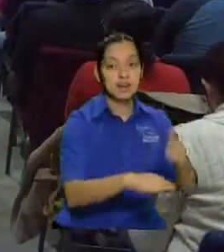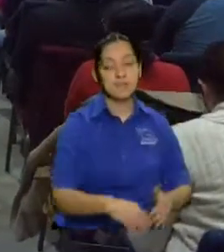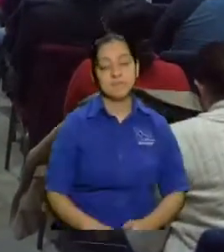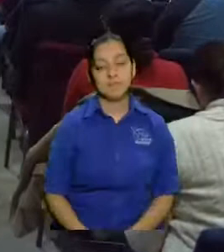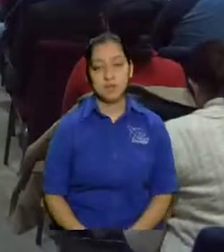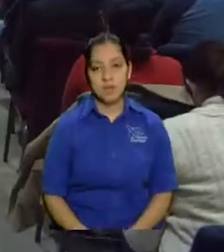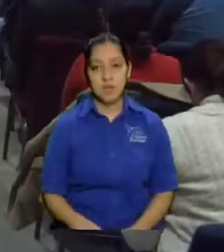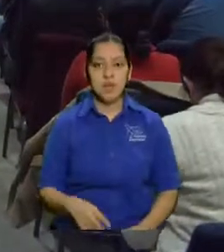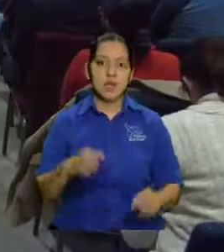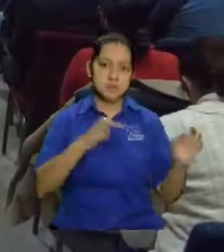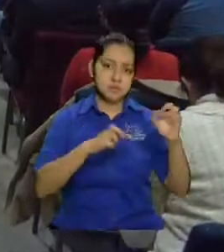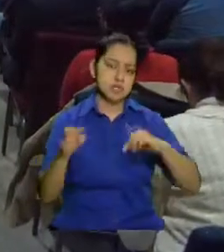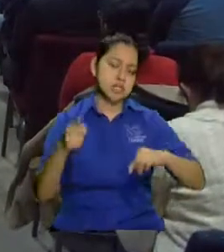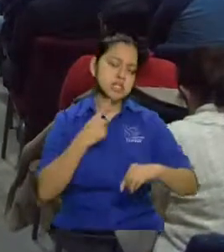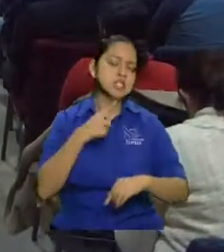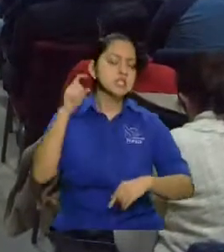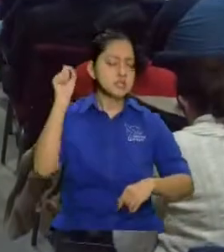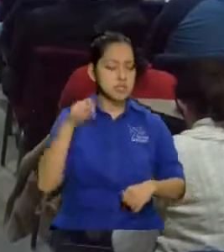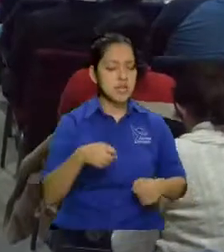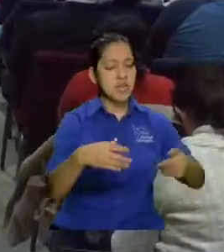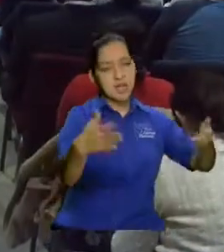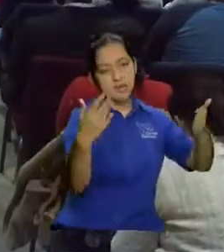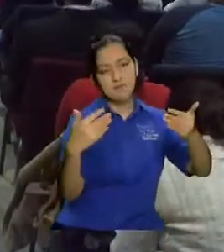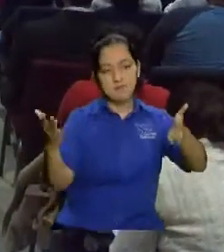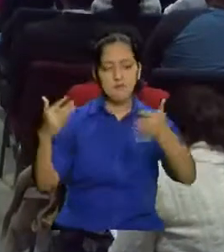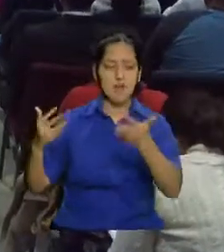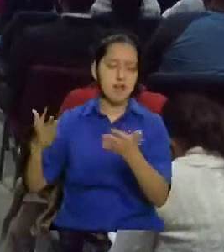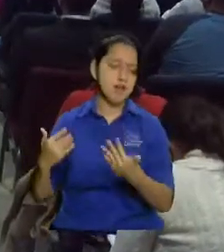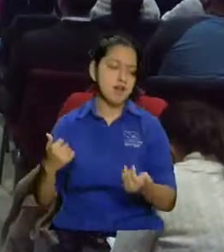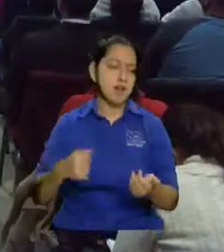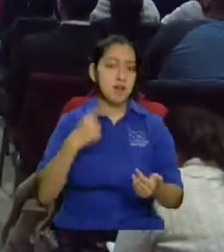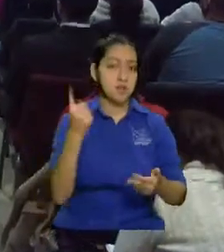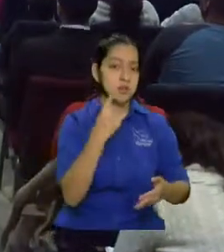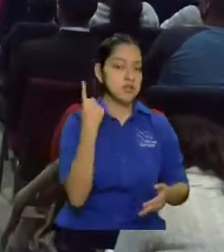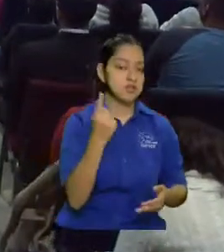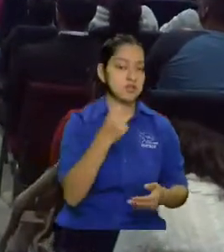y la gente dice que si recibe a todos los demás les da